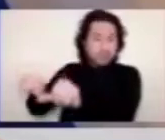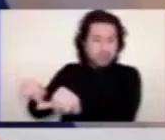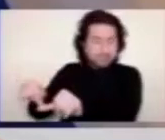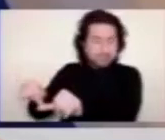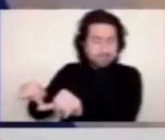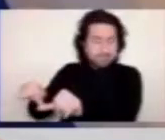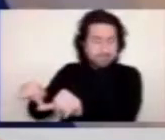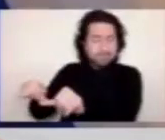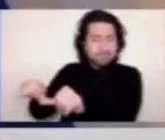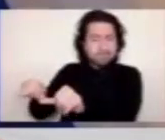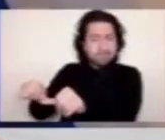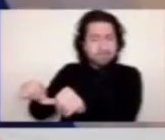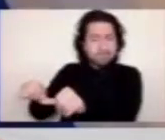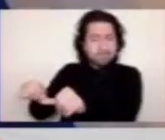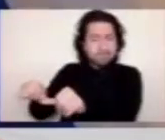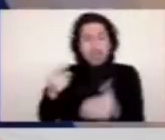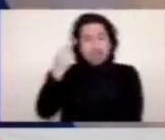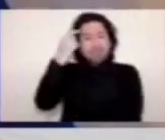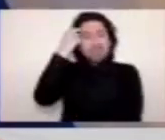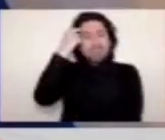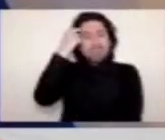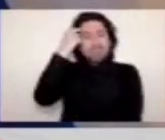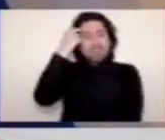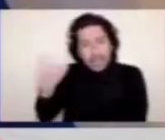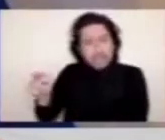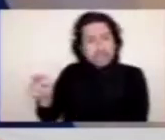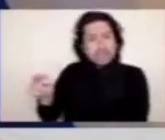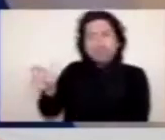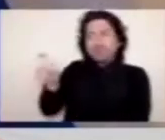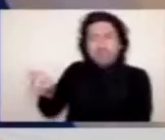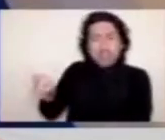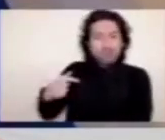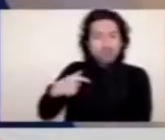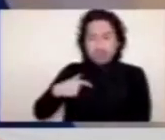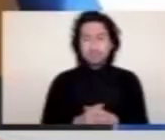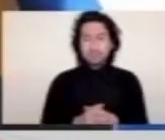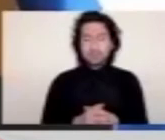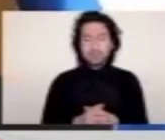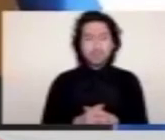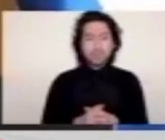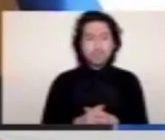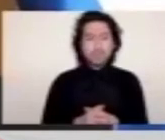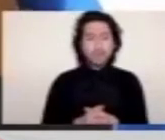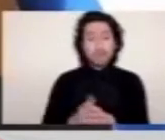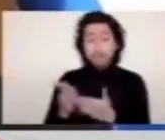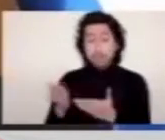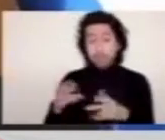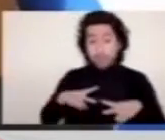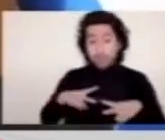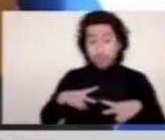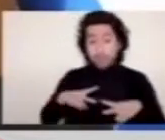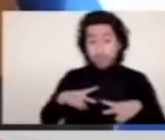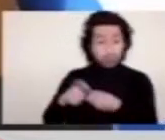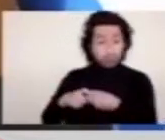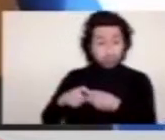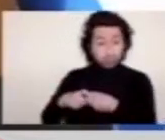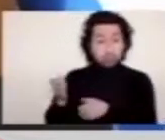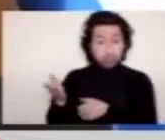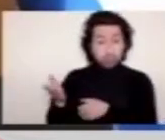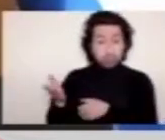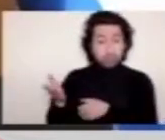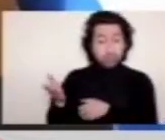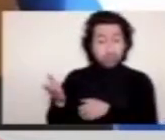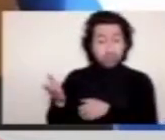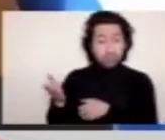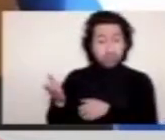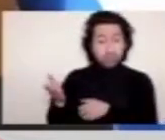Representantes de los países de la región que participaron en la reunión extraordinaria del Comité de Cooperación Sur-Sur, Oportunidades